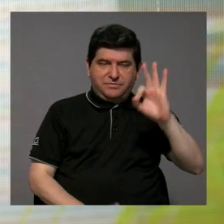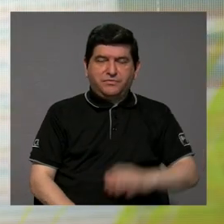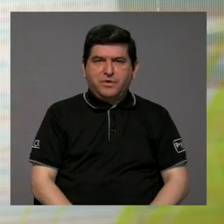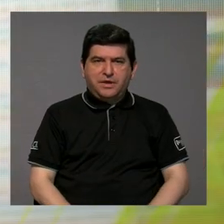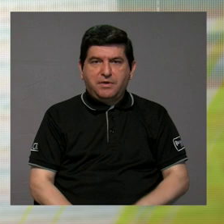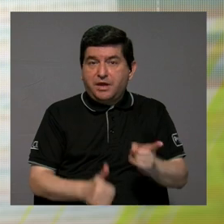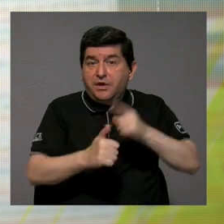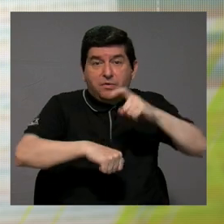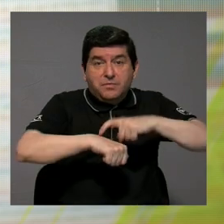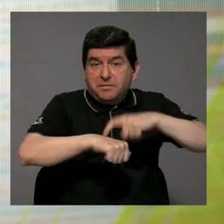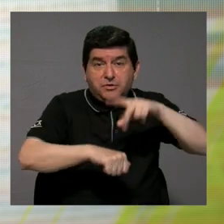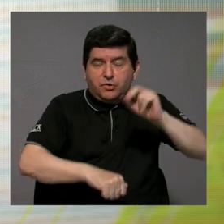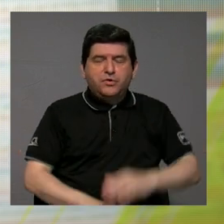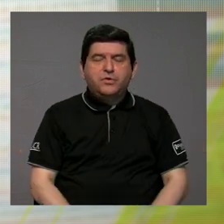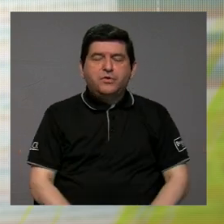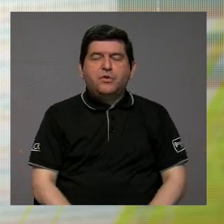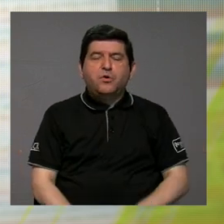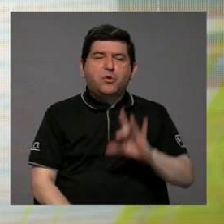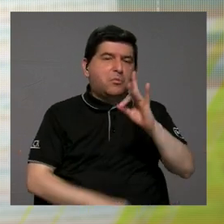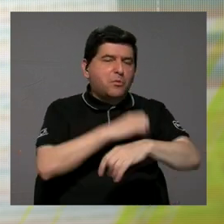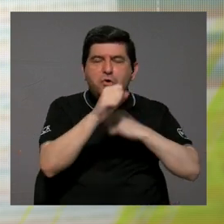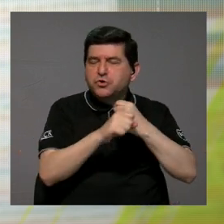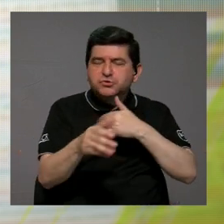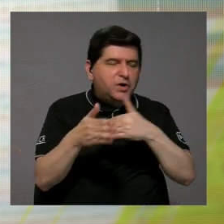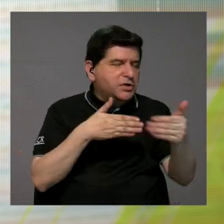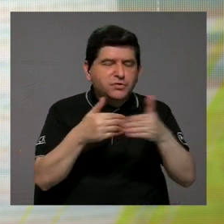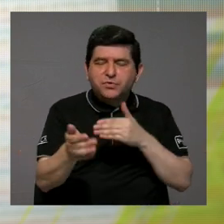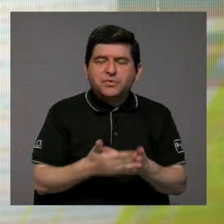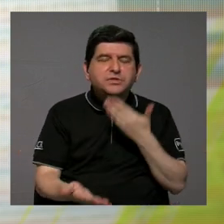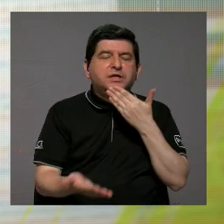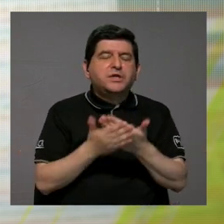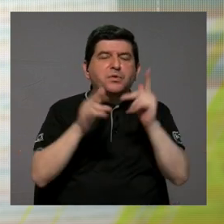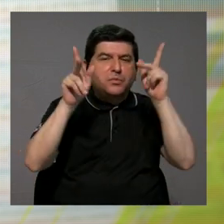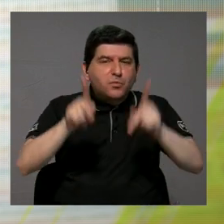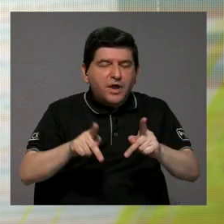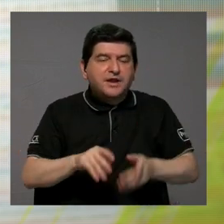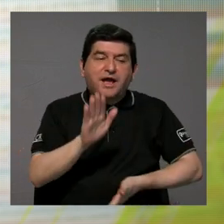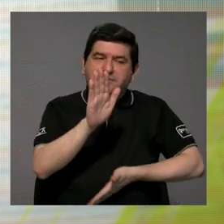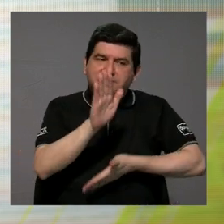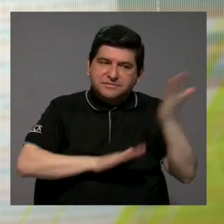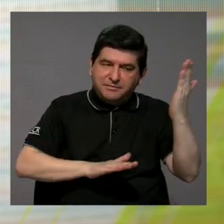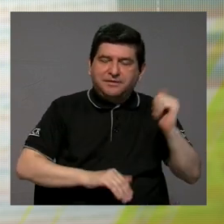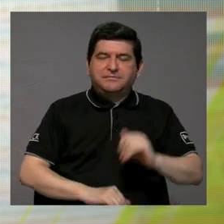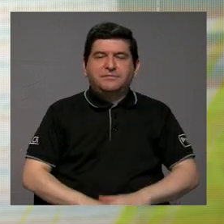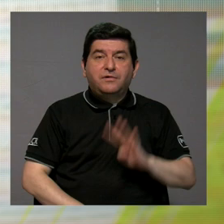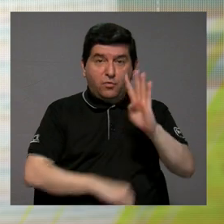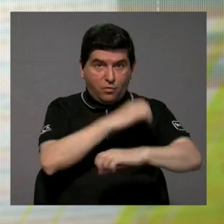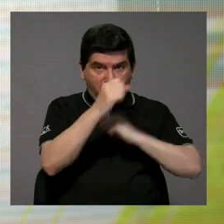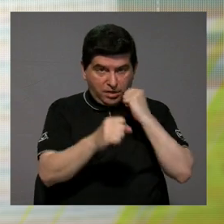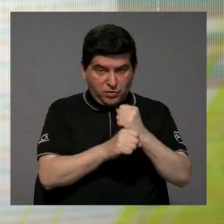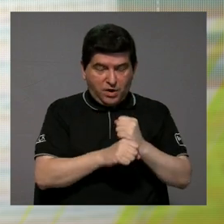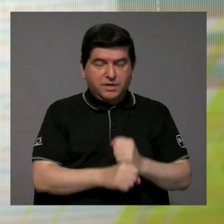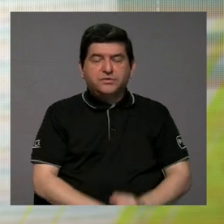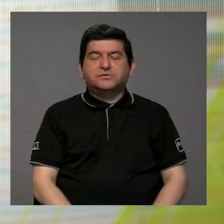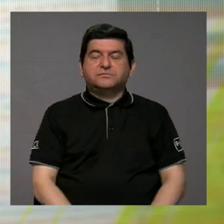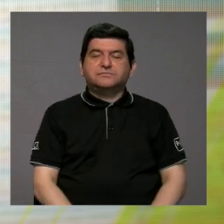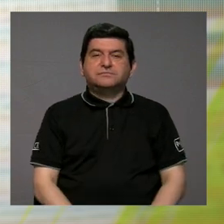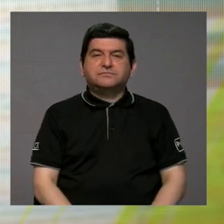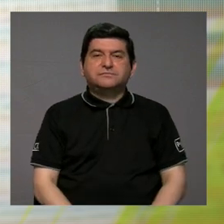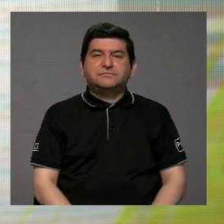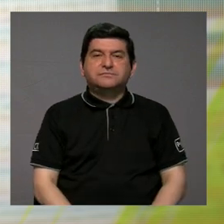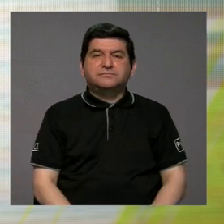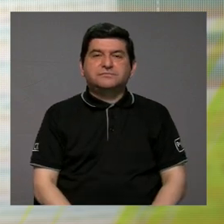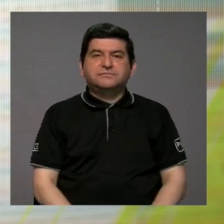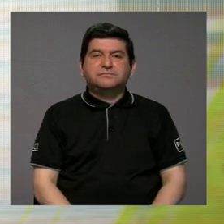principio, porque después de ocho años, por más buena o buena que sea esa persona, tiene que irse para la casa por lo menos cuatro años de descanso.